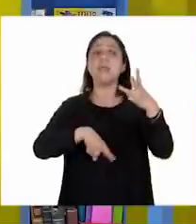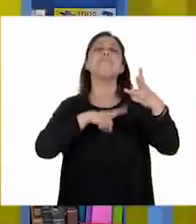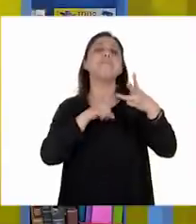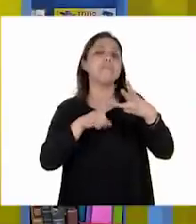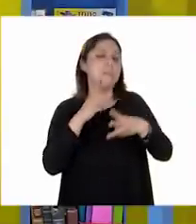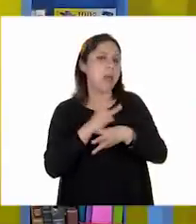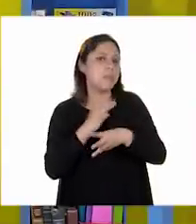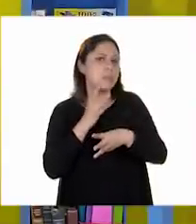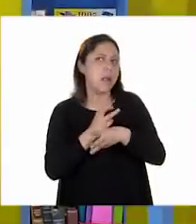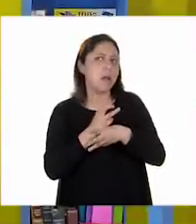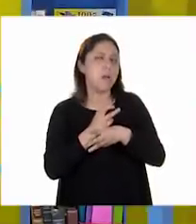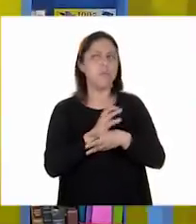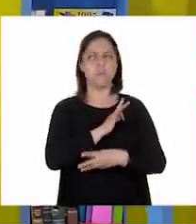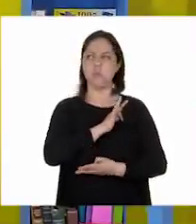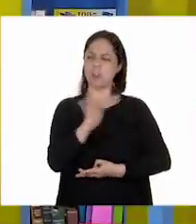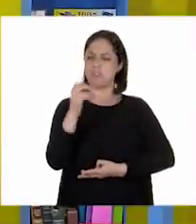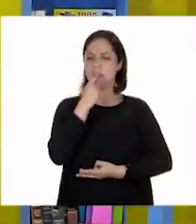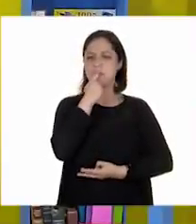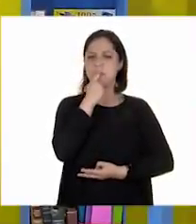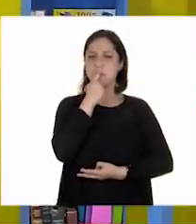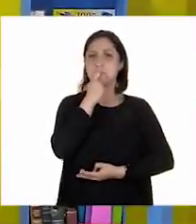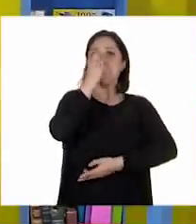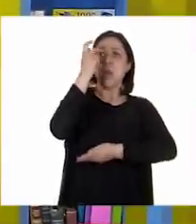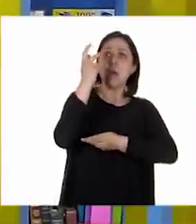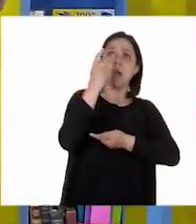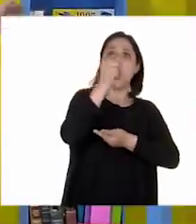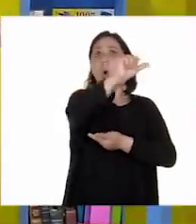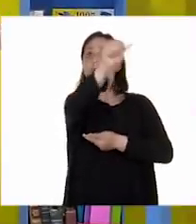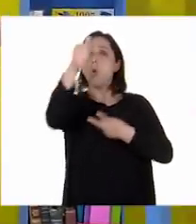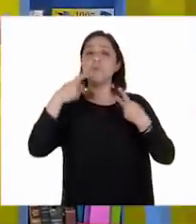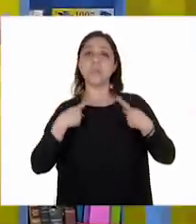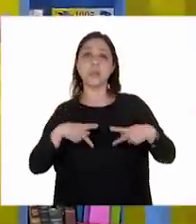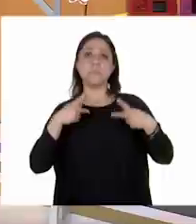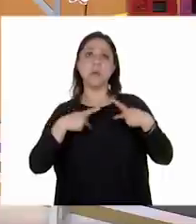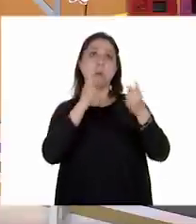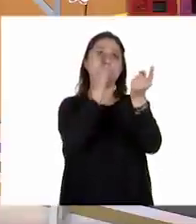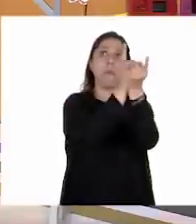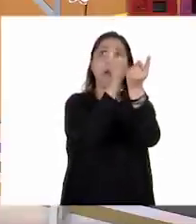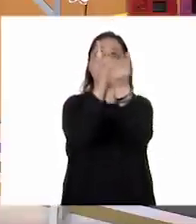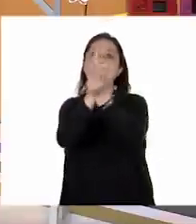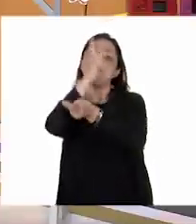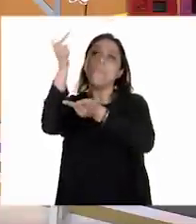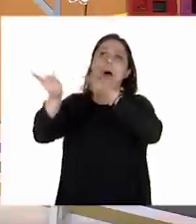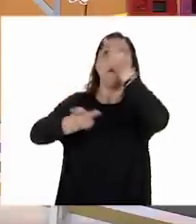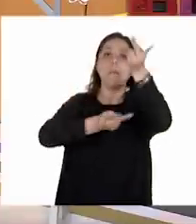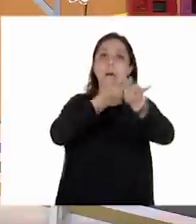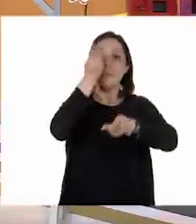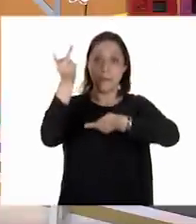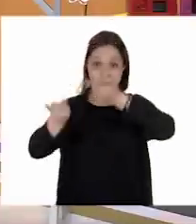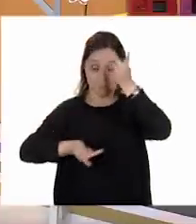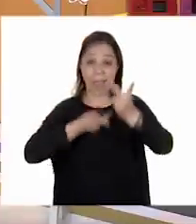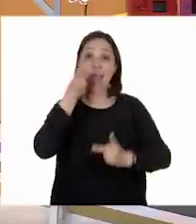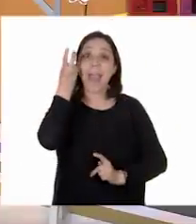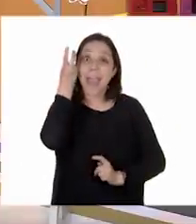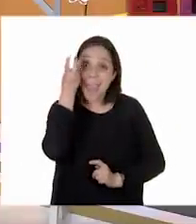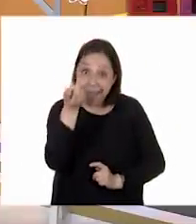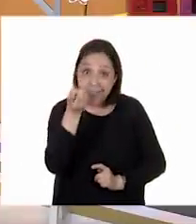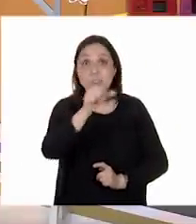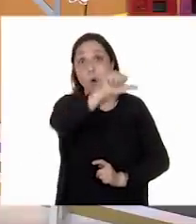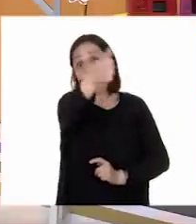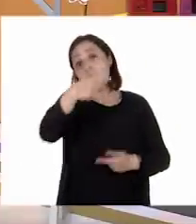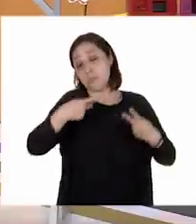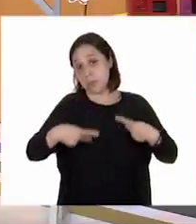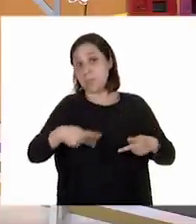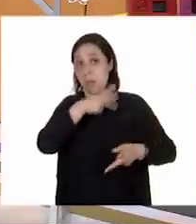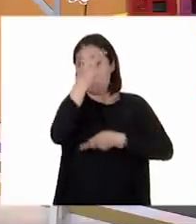tercero, pues puede ser preguntándole a las demás personas. Excelente. Recuerden preguntarle a las demás personas,